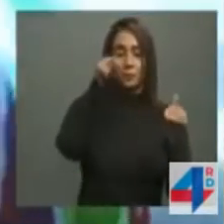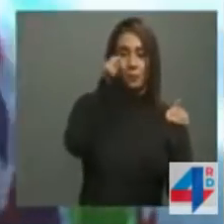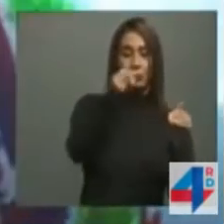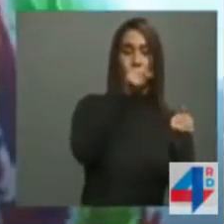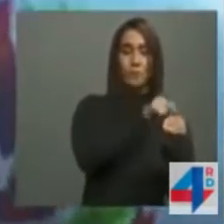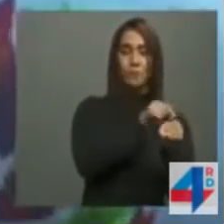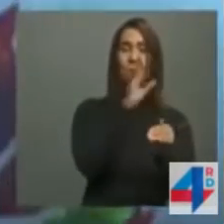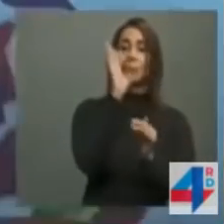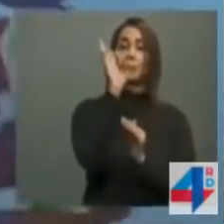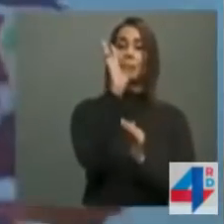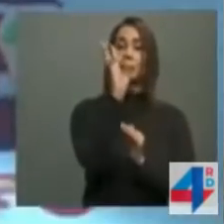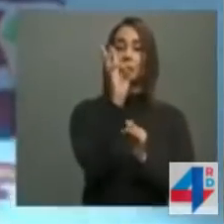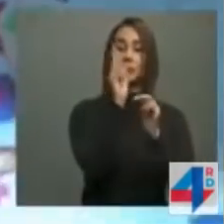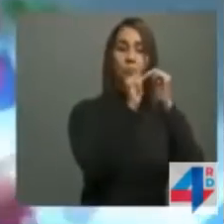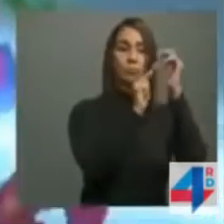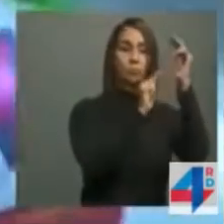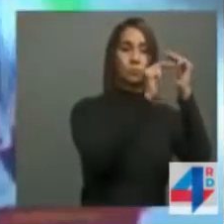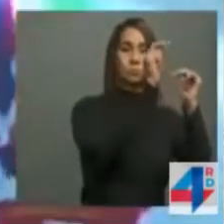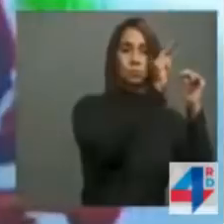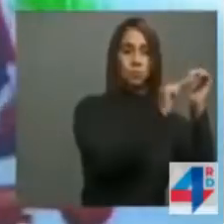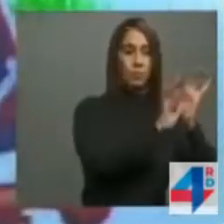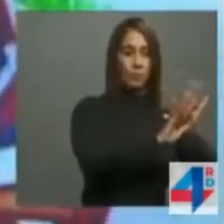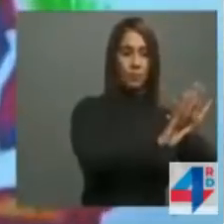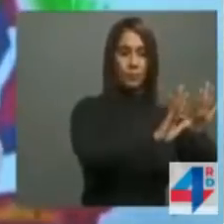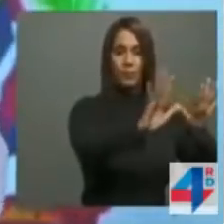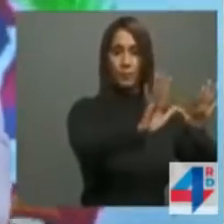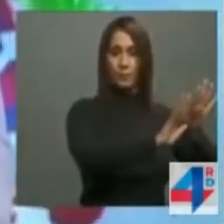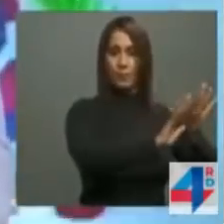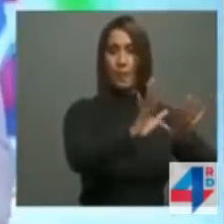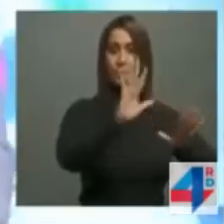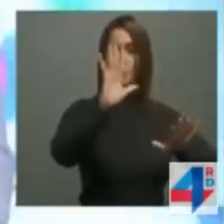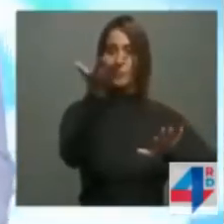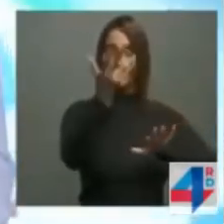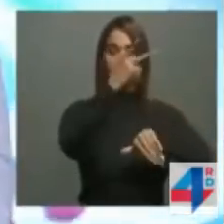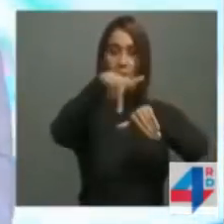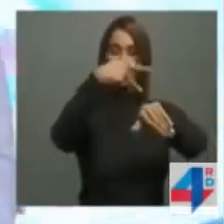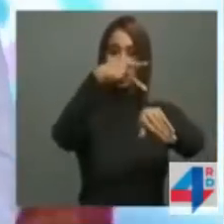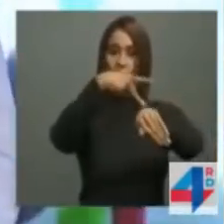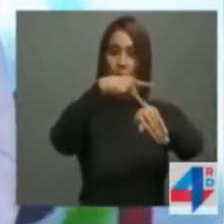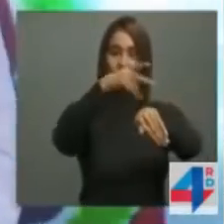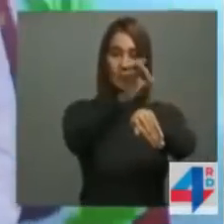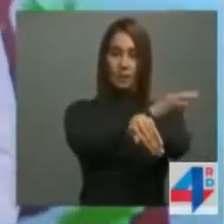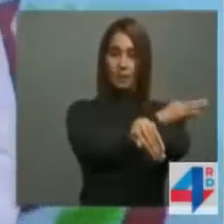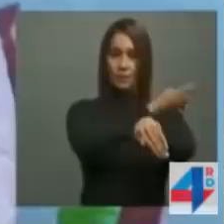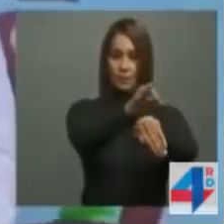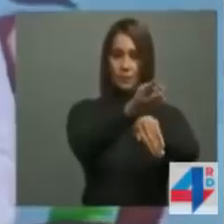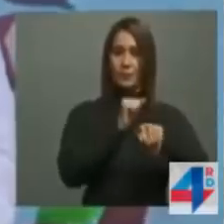seis frentes de construcción diseminados en las cinco provincias fronterizas.